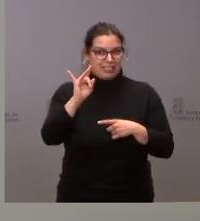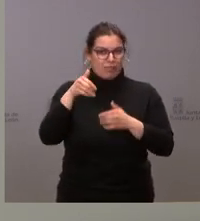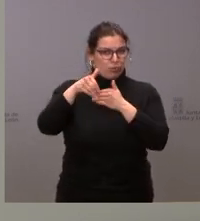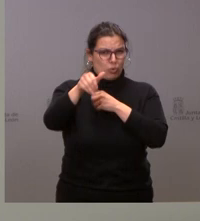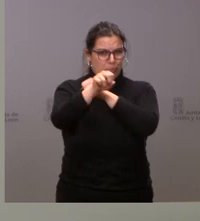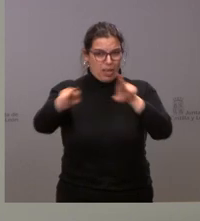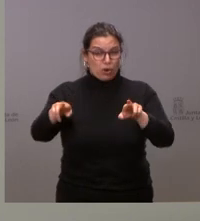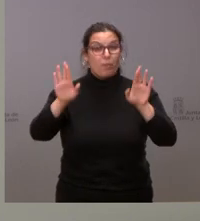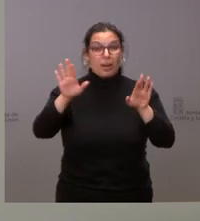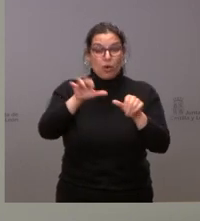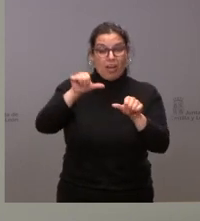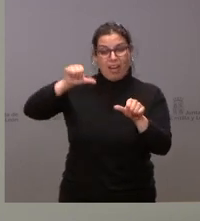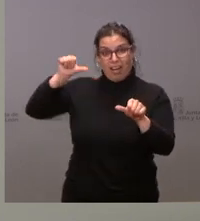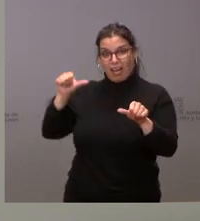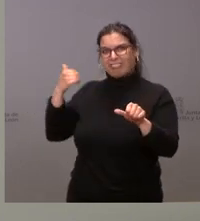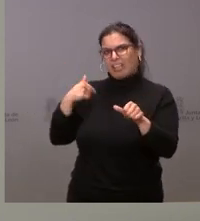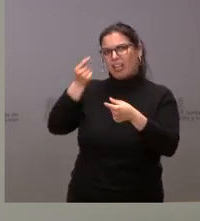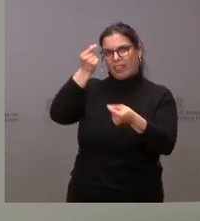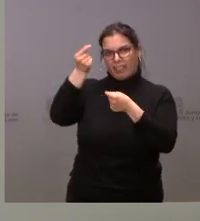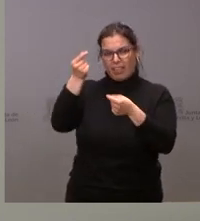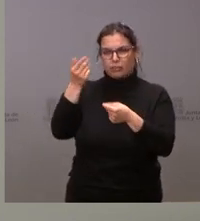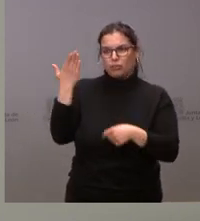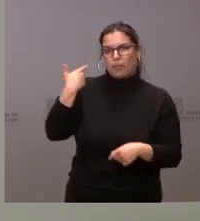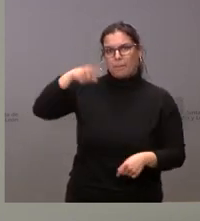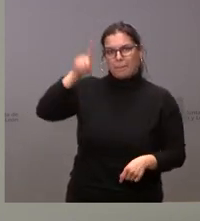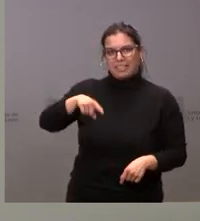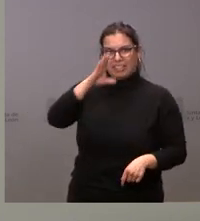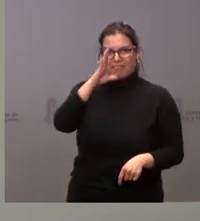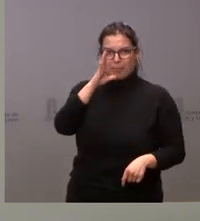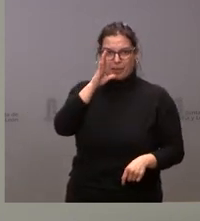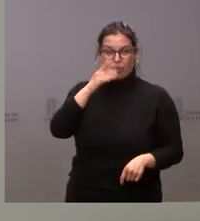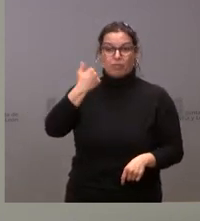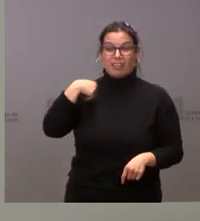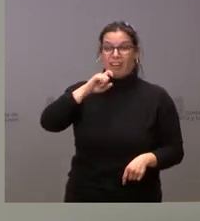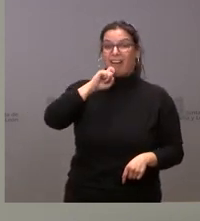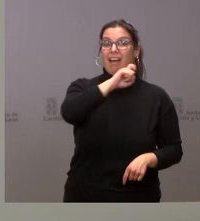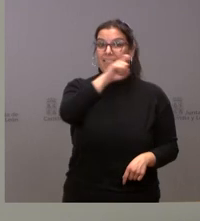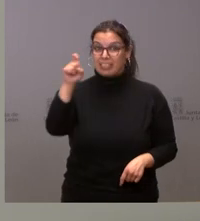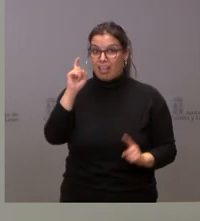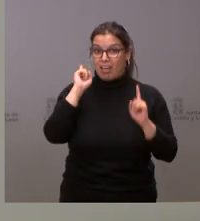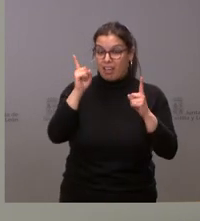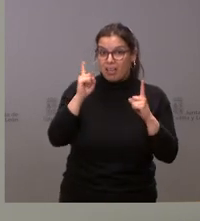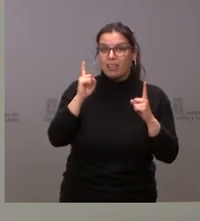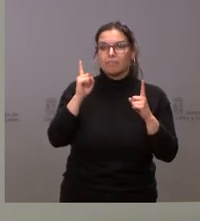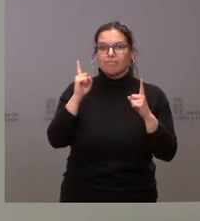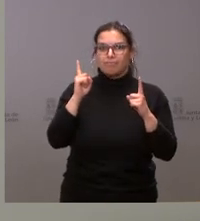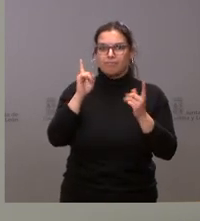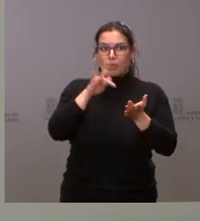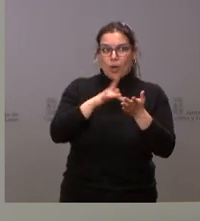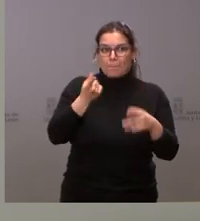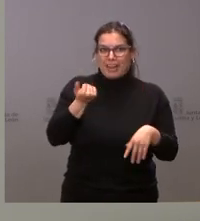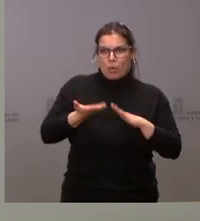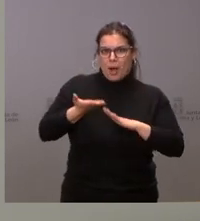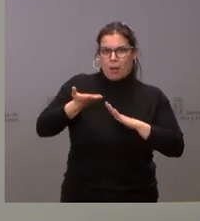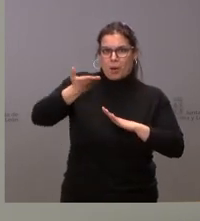futuro, pero estamos hablando de datos ya en el mes de febrero, que nosotros veníamos anunciando que había una escalada muy relevante en estos precios